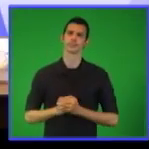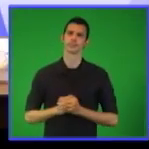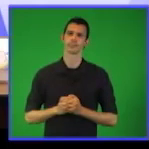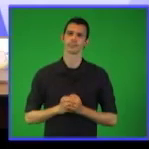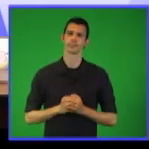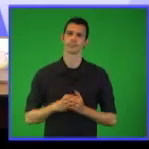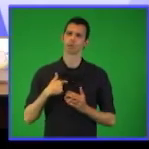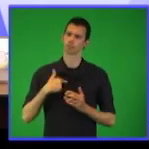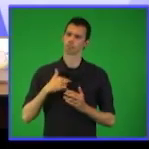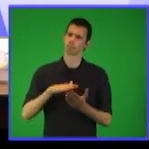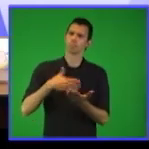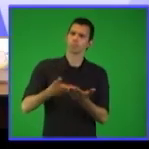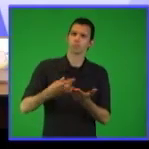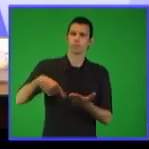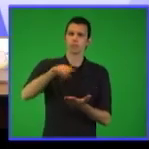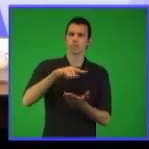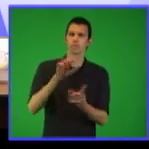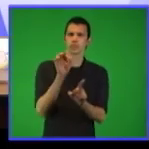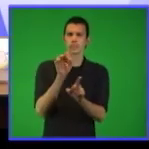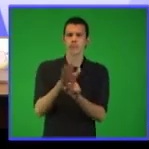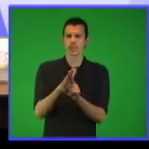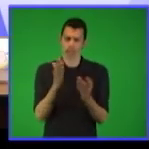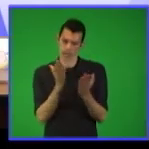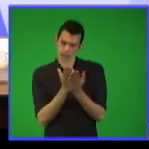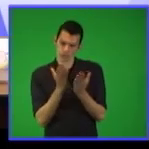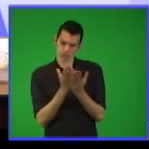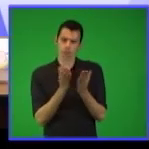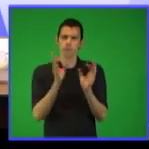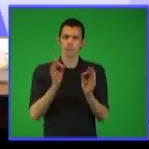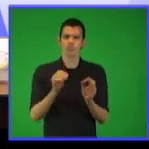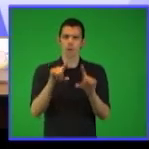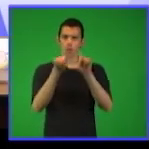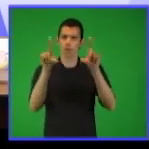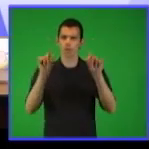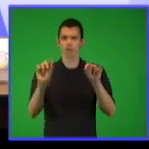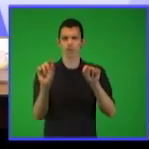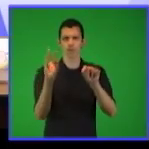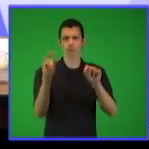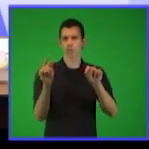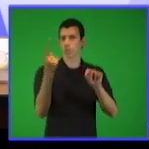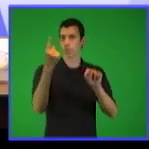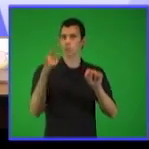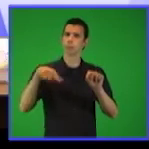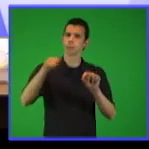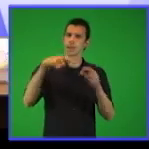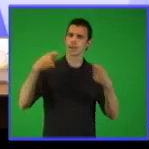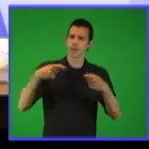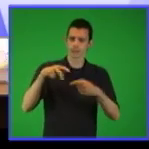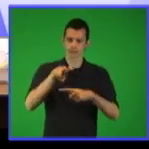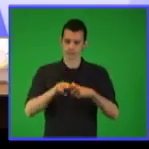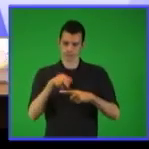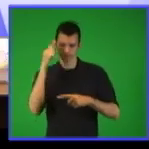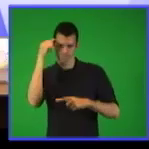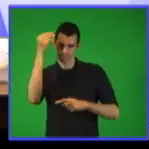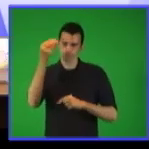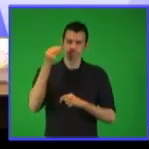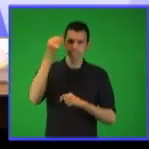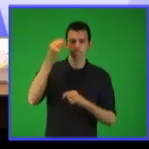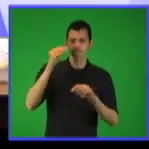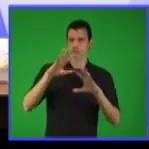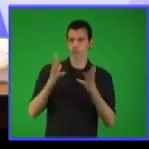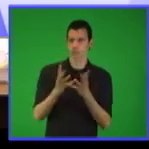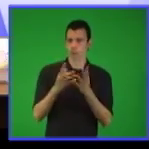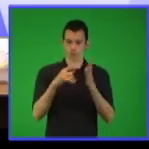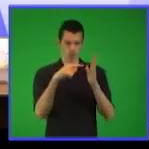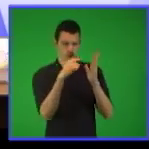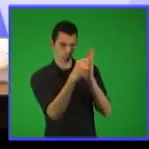estudiar la definición 1 como le estamos indicando ustedes analicen los casos que se presentan en el libro de